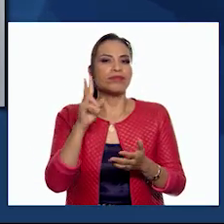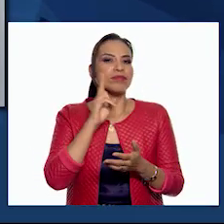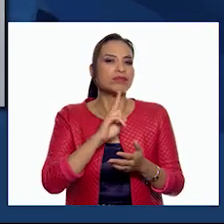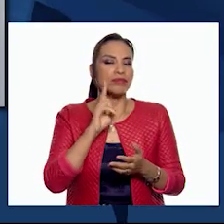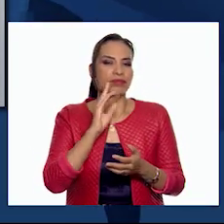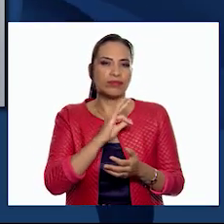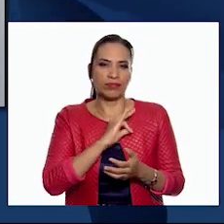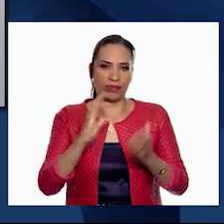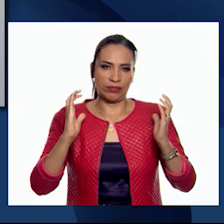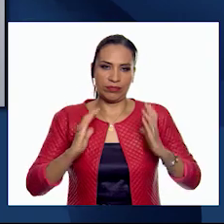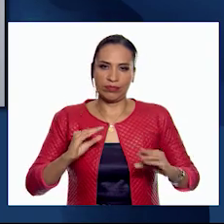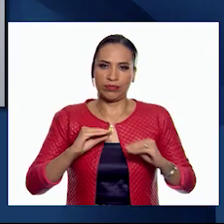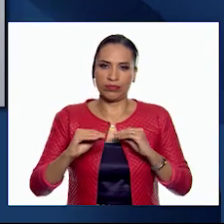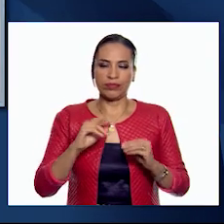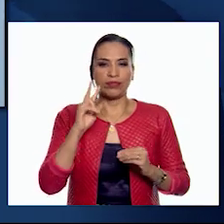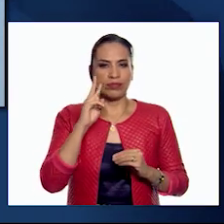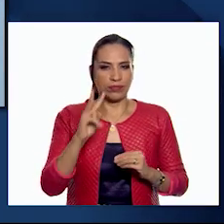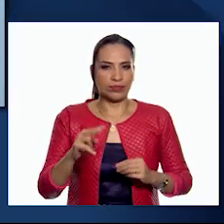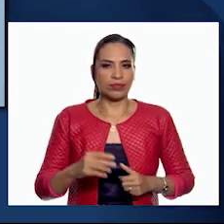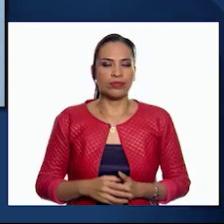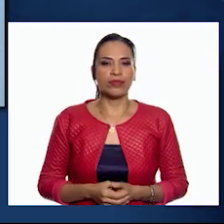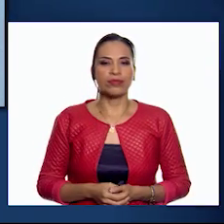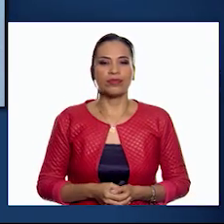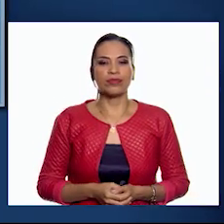tu desempeño motriz. ¡Veámoslos!